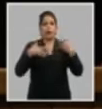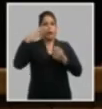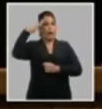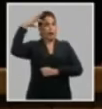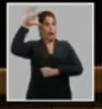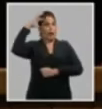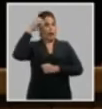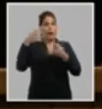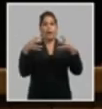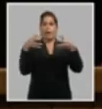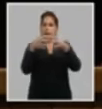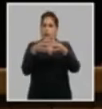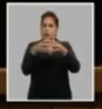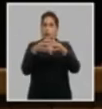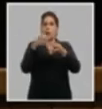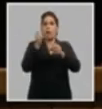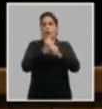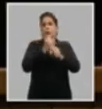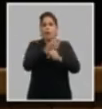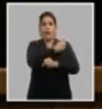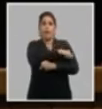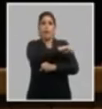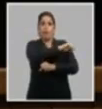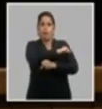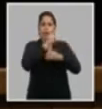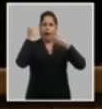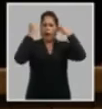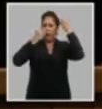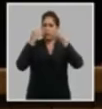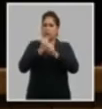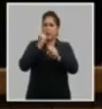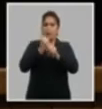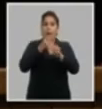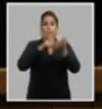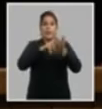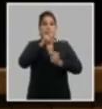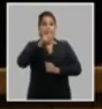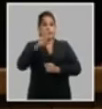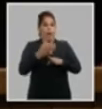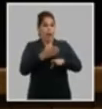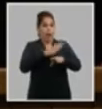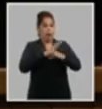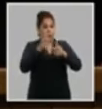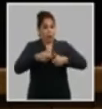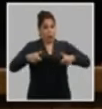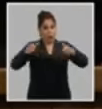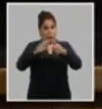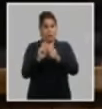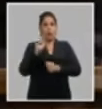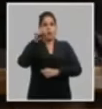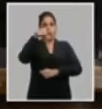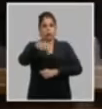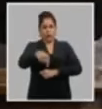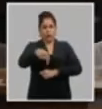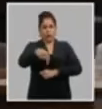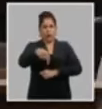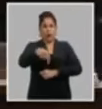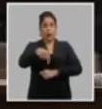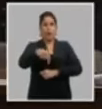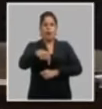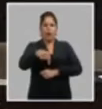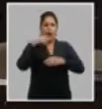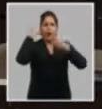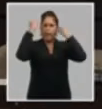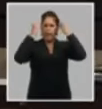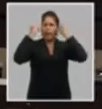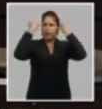ideológica y la vinculación con las masas analizó el trabajo del partido del anterior congreso hasta la fecha tomó